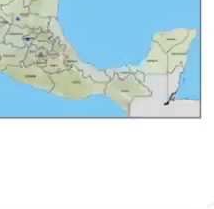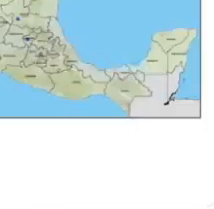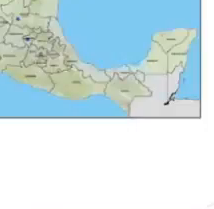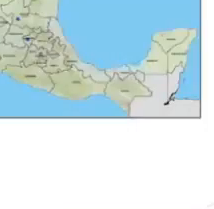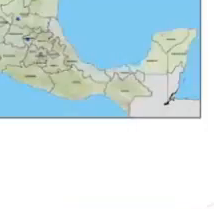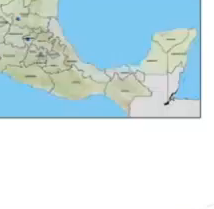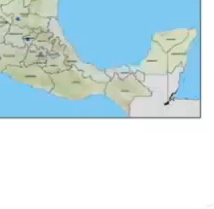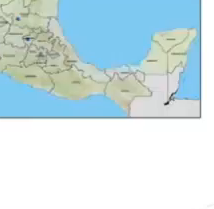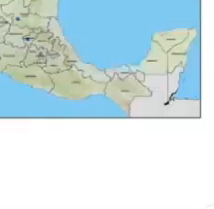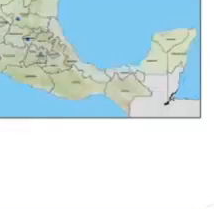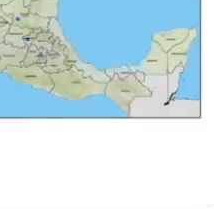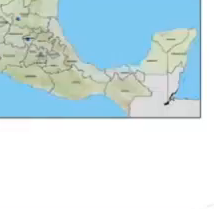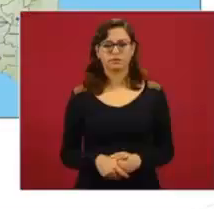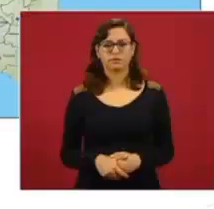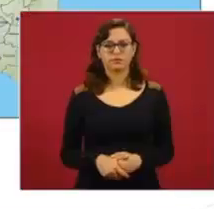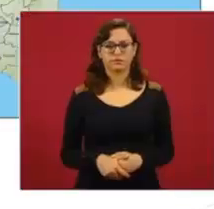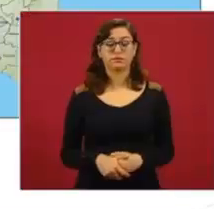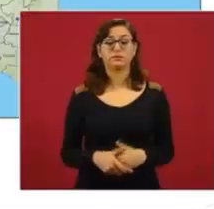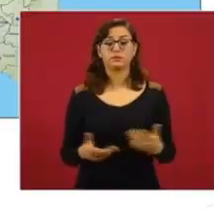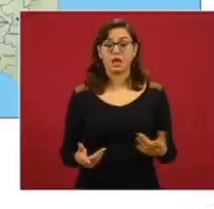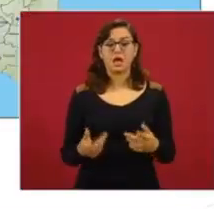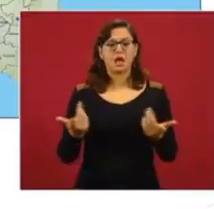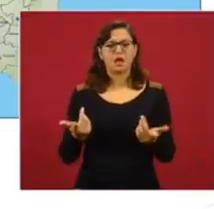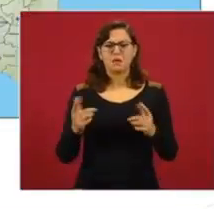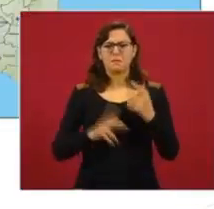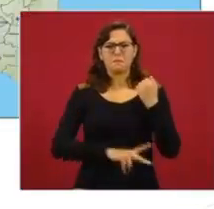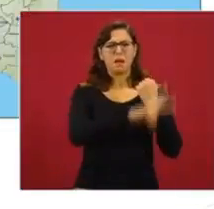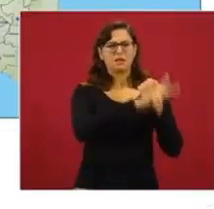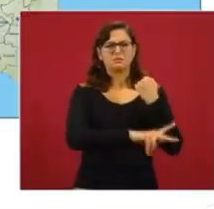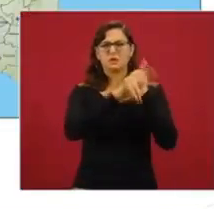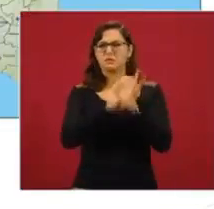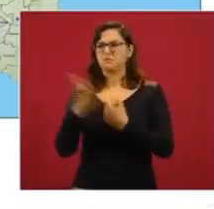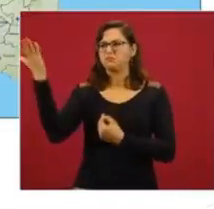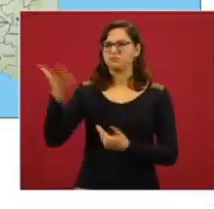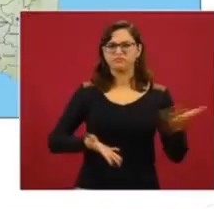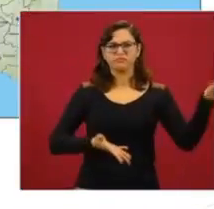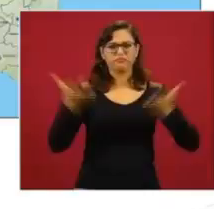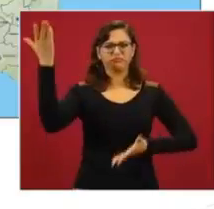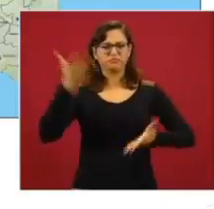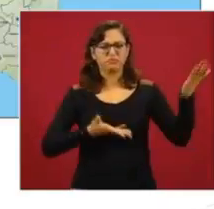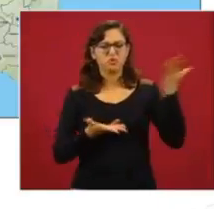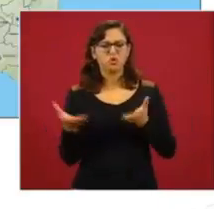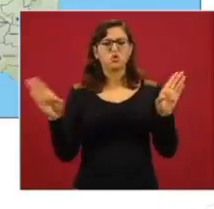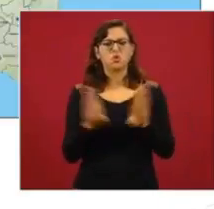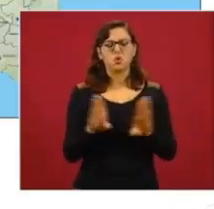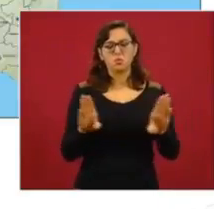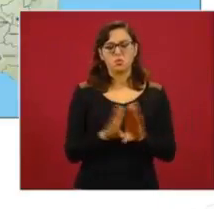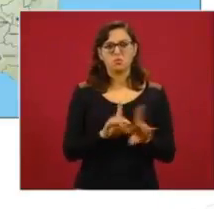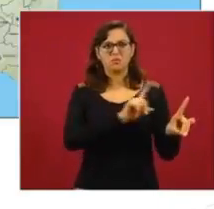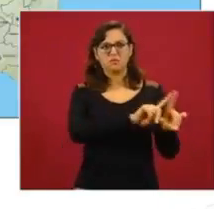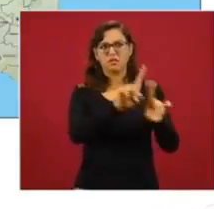hasta el 2019 se ha hecho este análisis. Y también un informe mundial sobre drogas 2020 de la